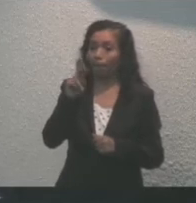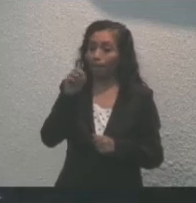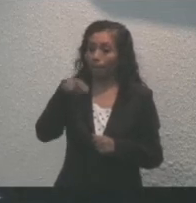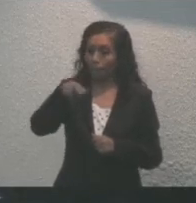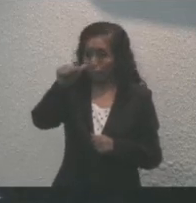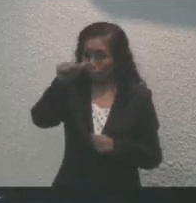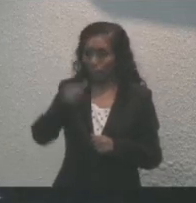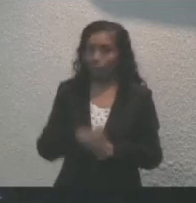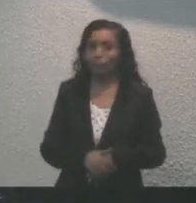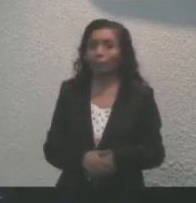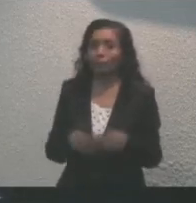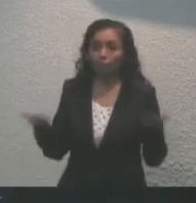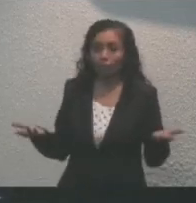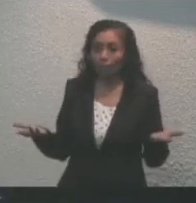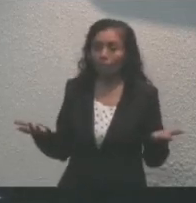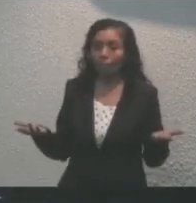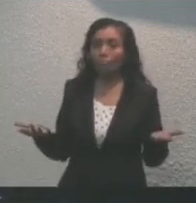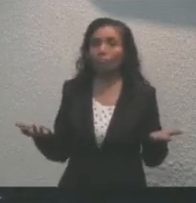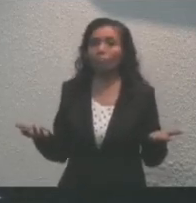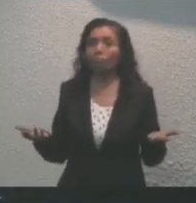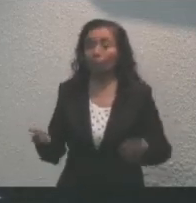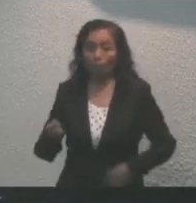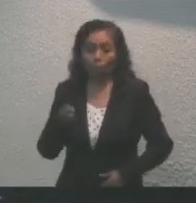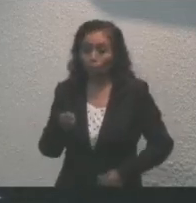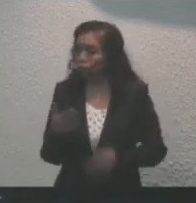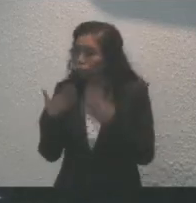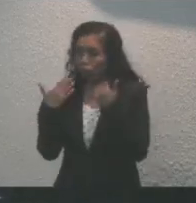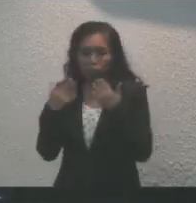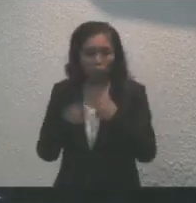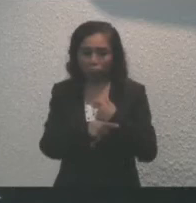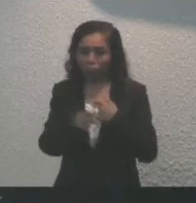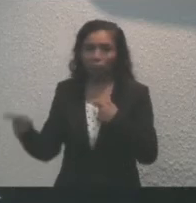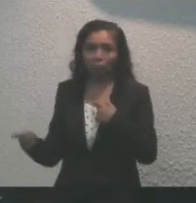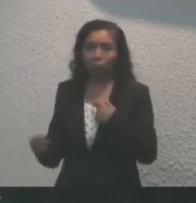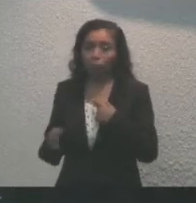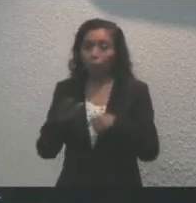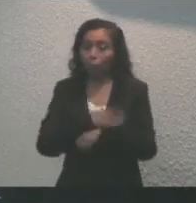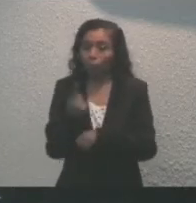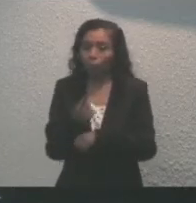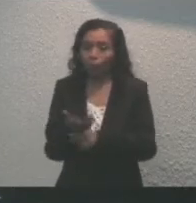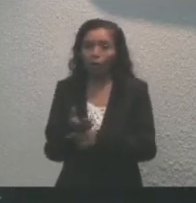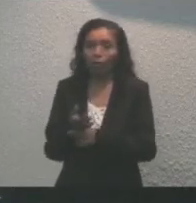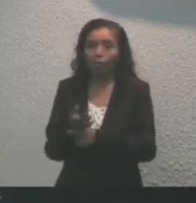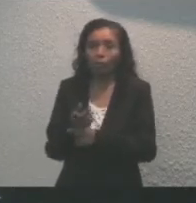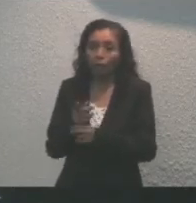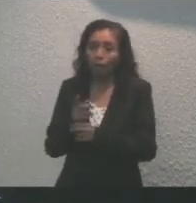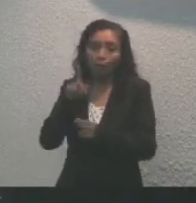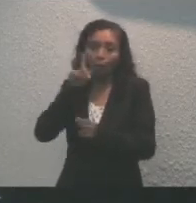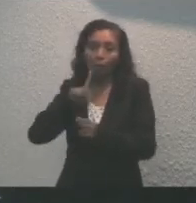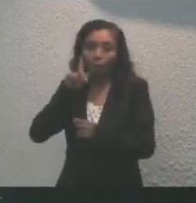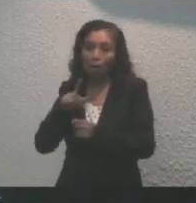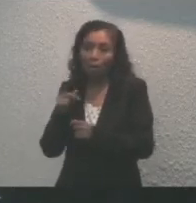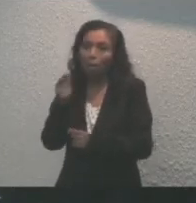No se conoce otro caso como el de ella, dado que la presencia femenina no estaba